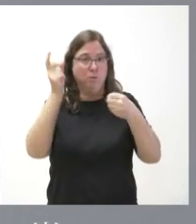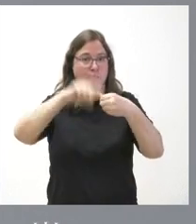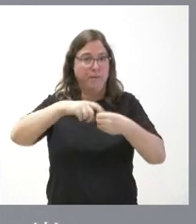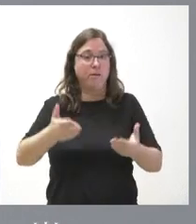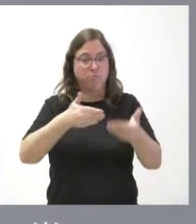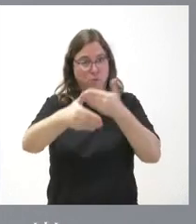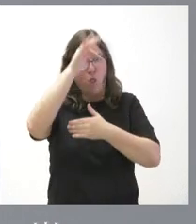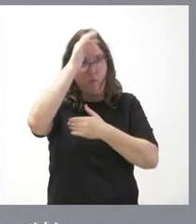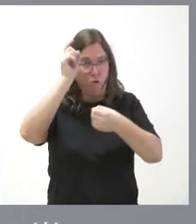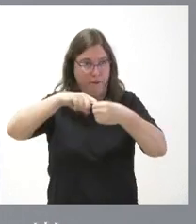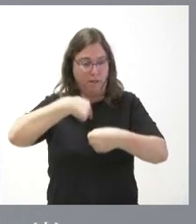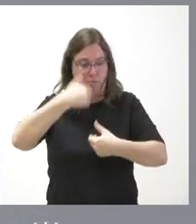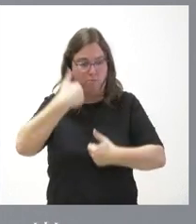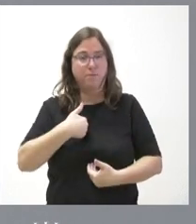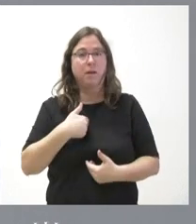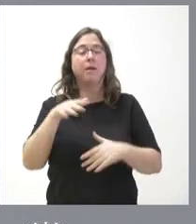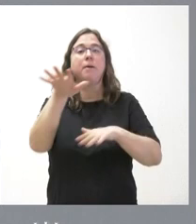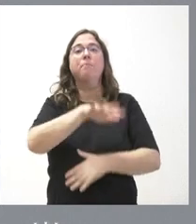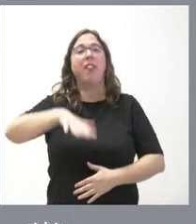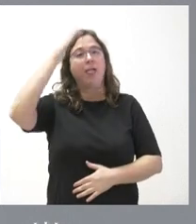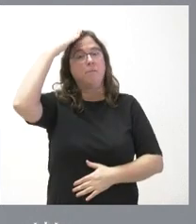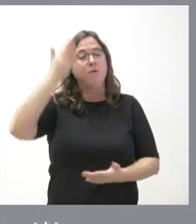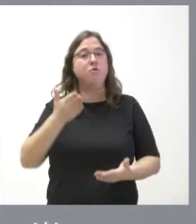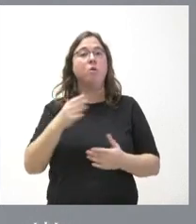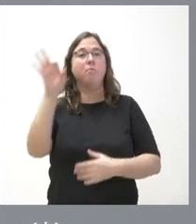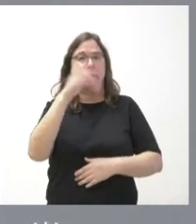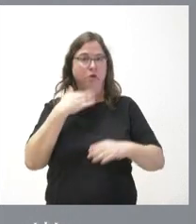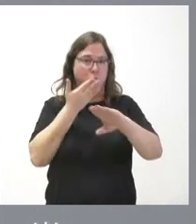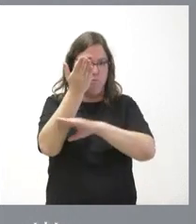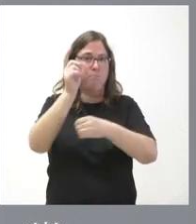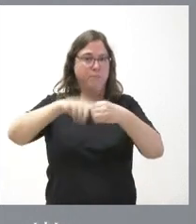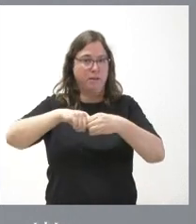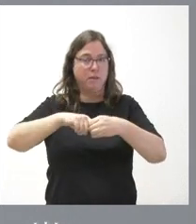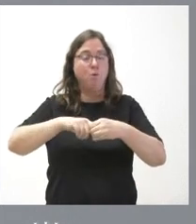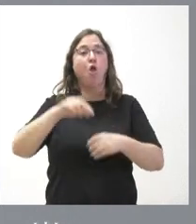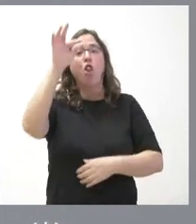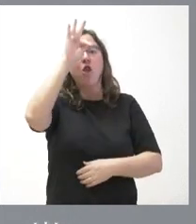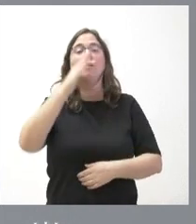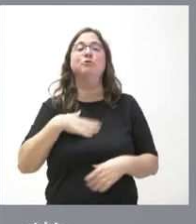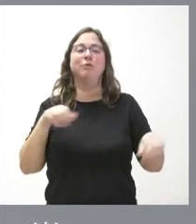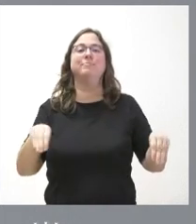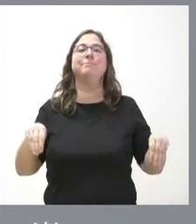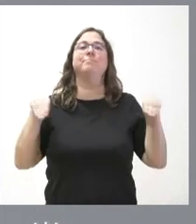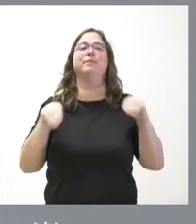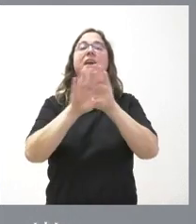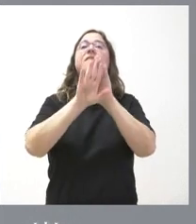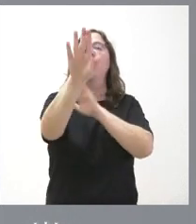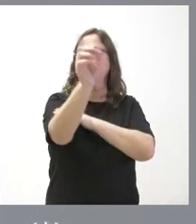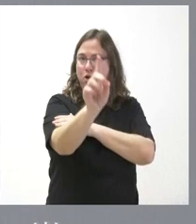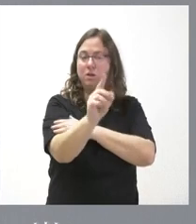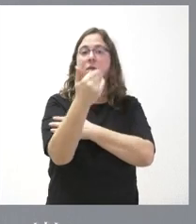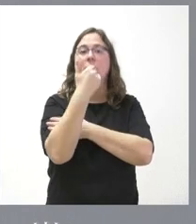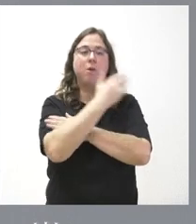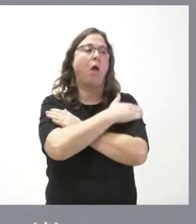el domingo en la Plaza Mayor de Palencia no estaré en frente de la sede de ningún partido político pero estaré